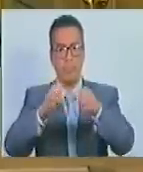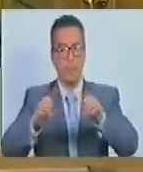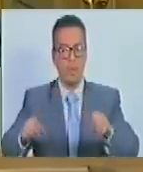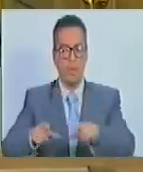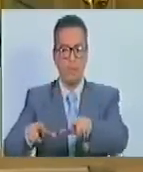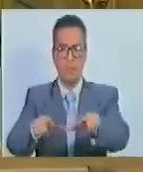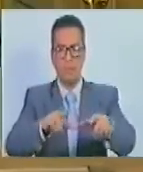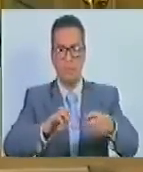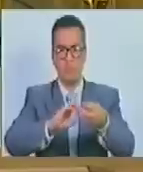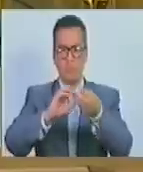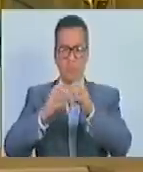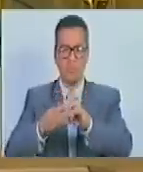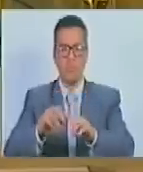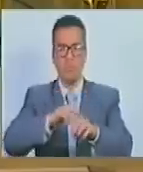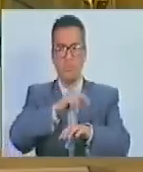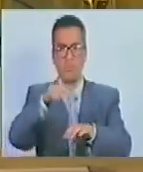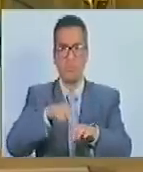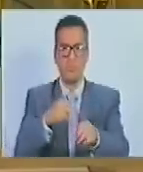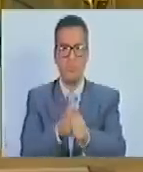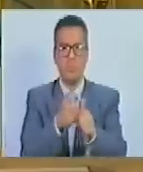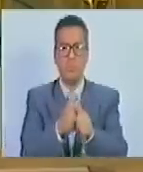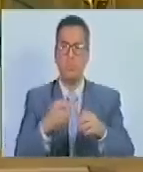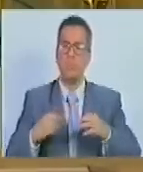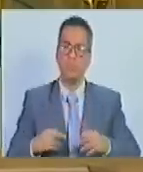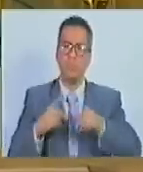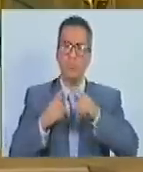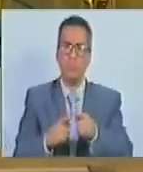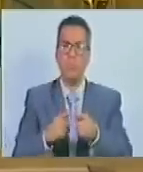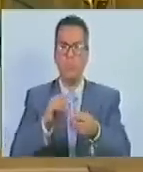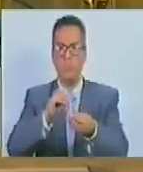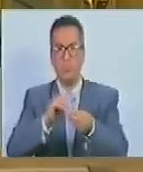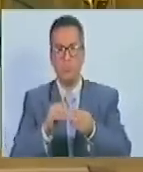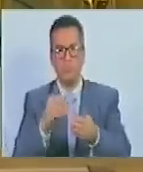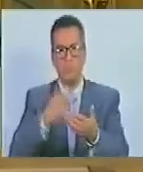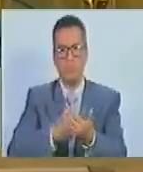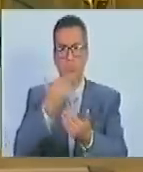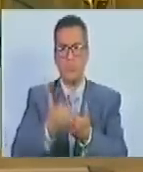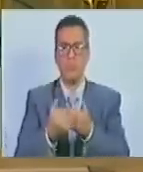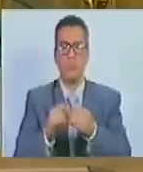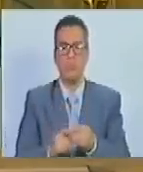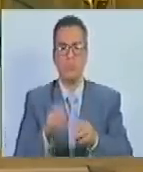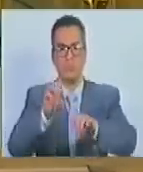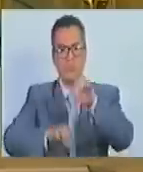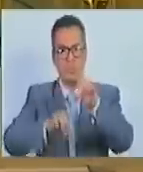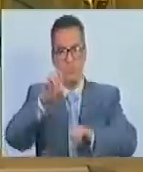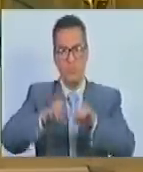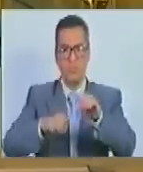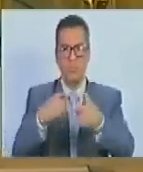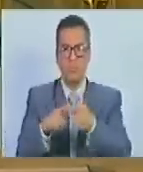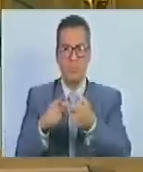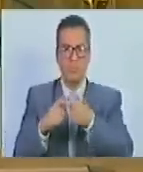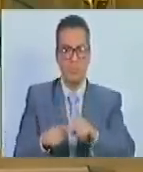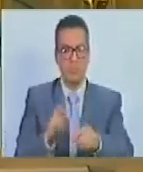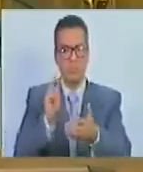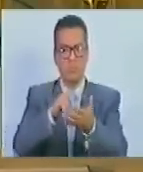geográfico nacional para el seguimiento oportuno del cumplimiento del plan evaluación de los distintos actores y el logro